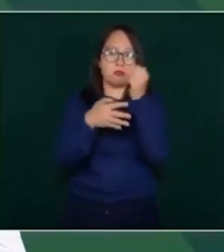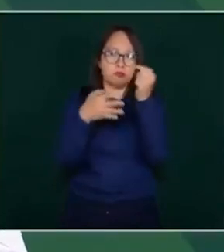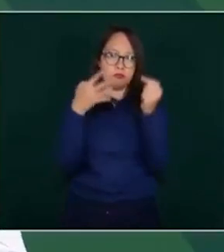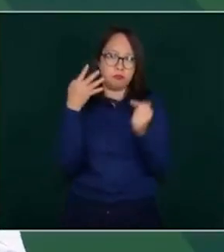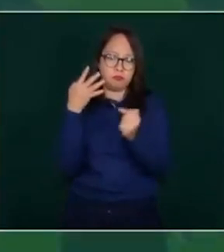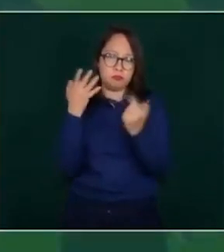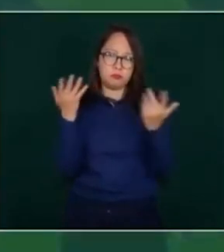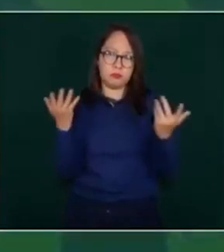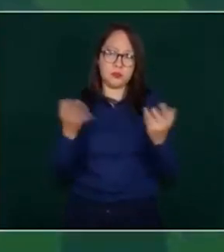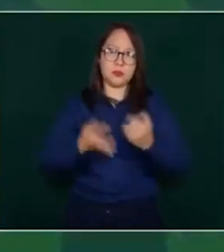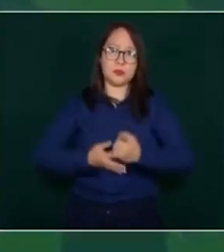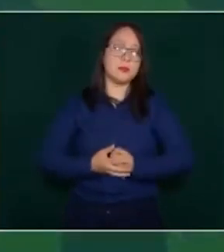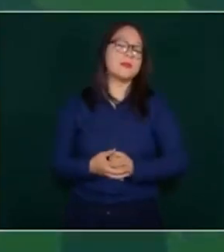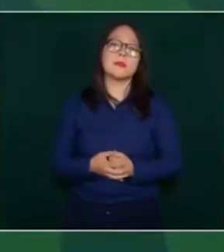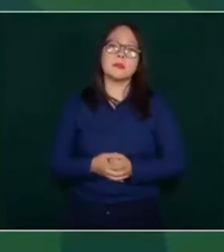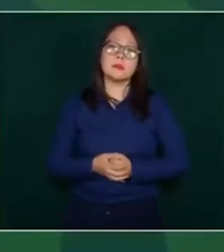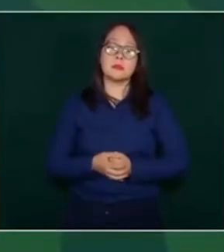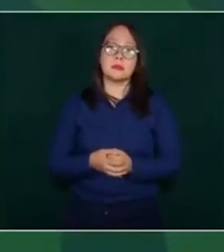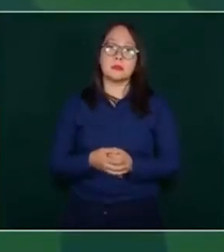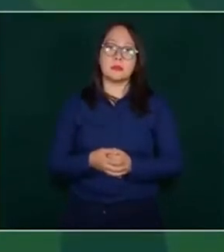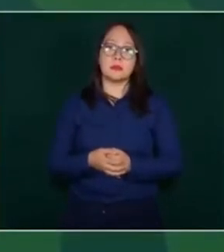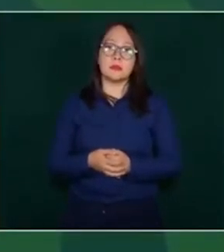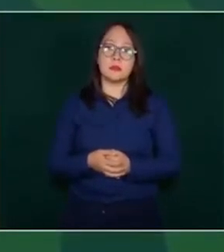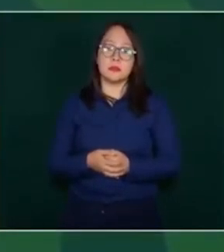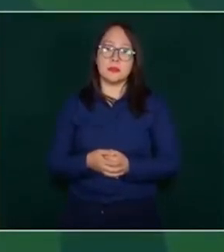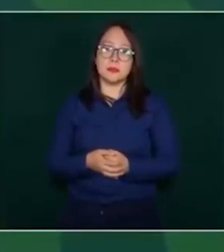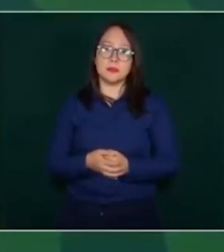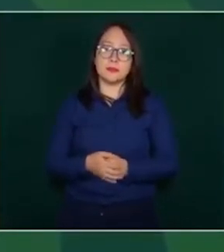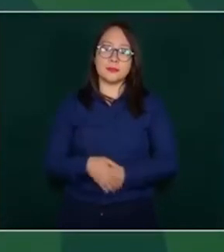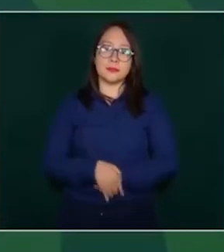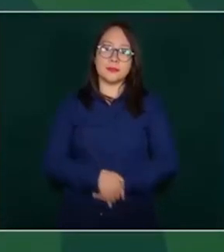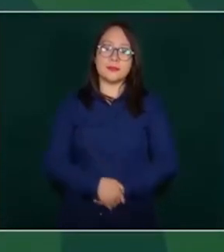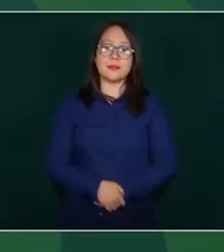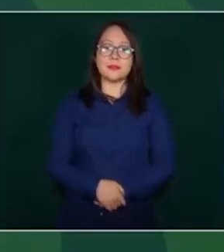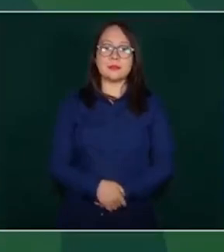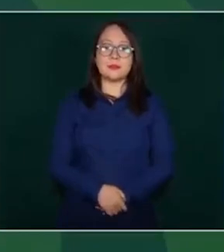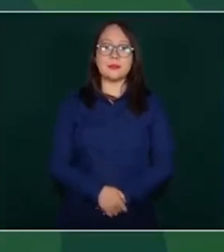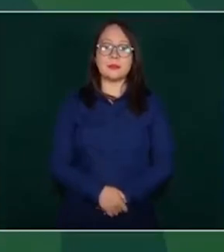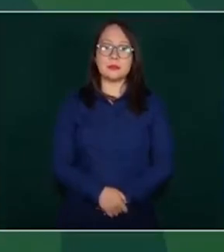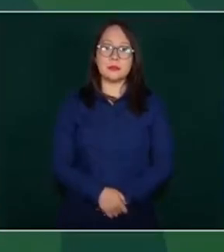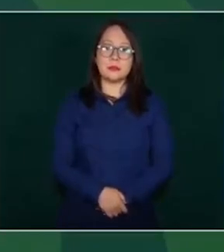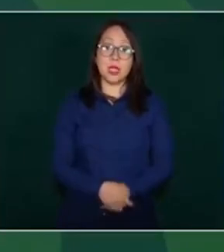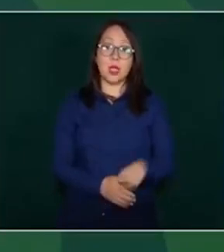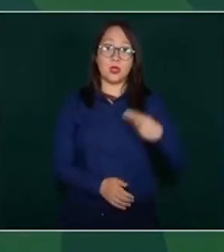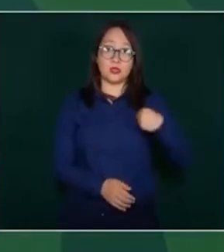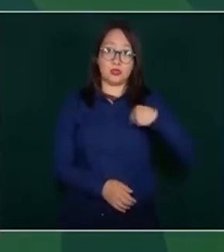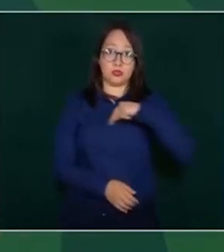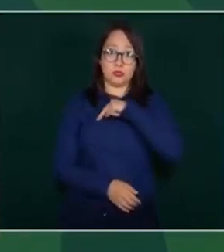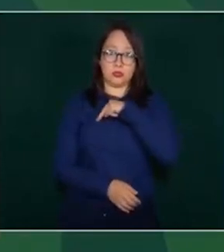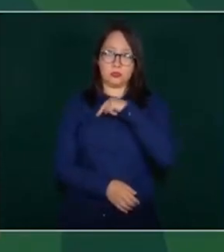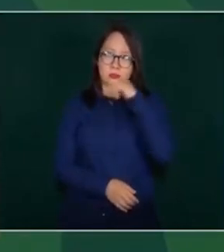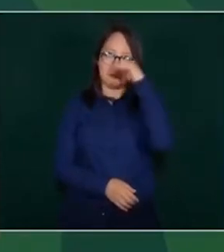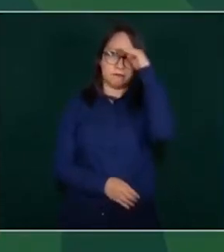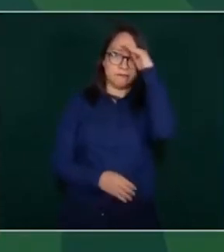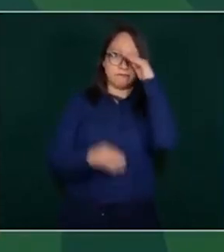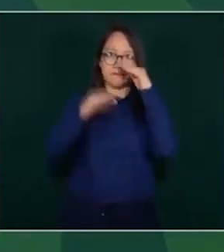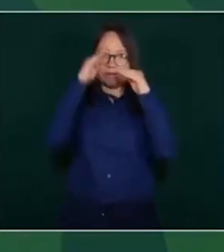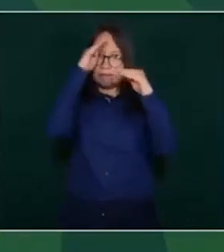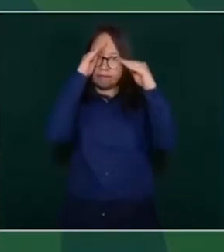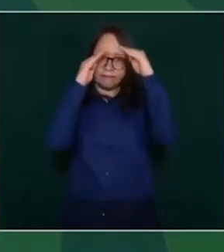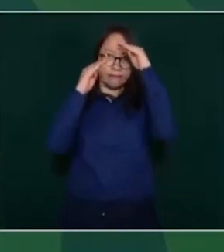Nosotros consideramos que, además de la corrupción, lo que